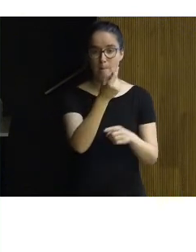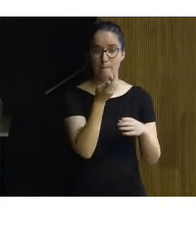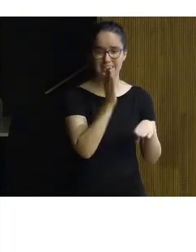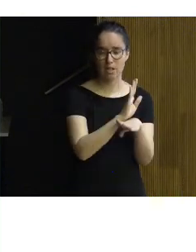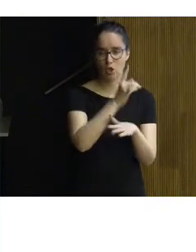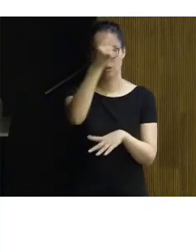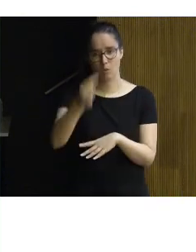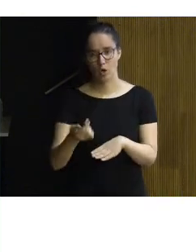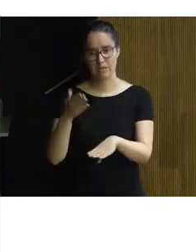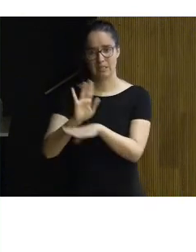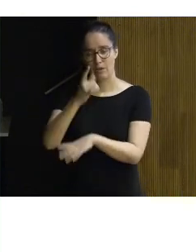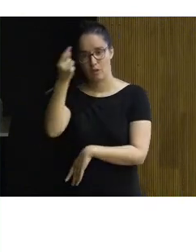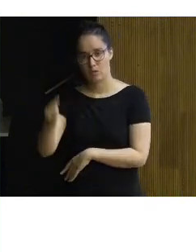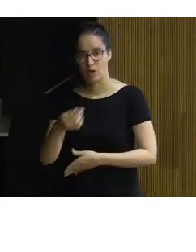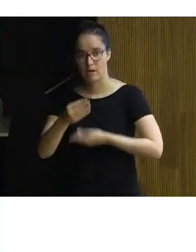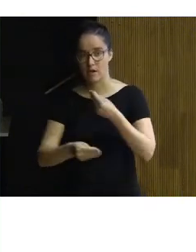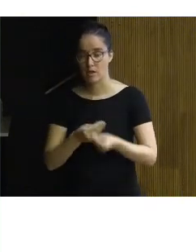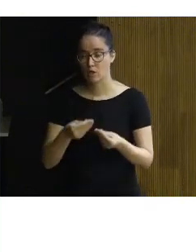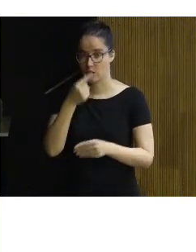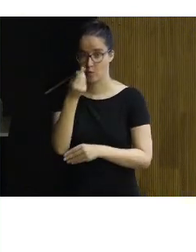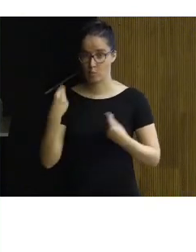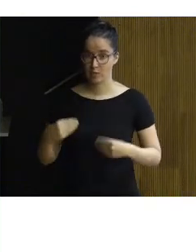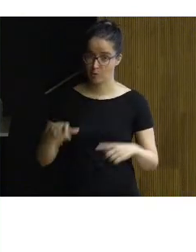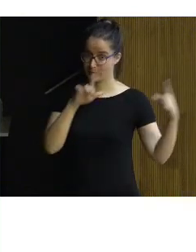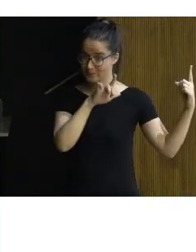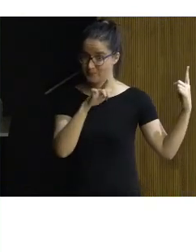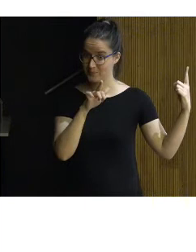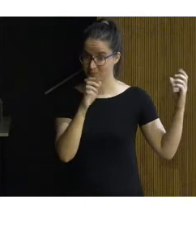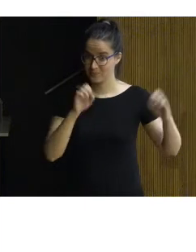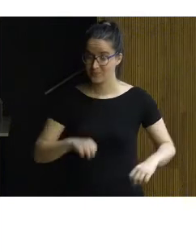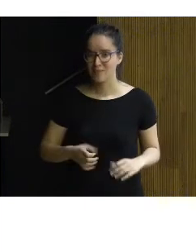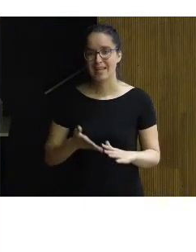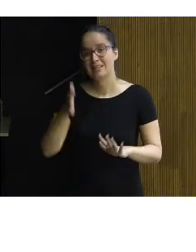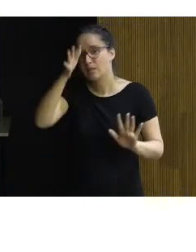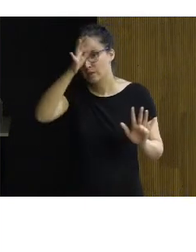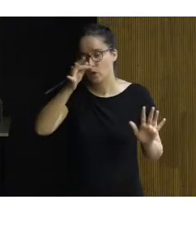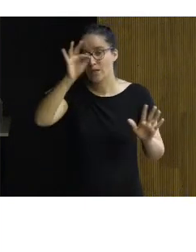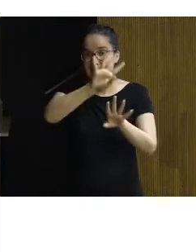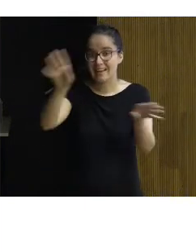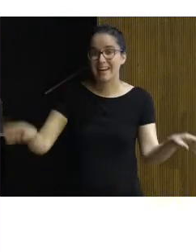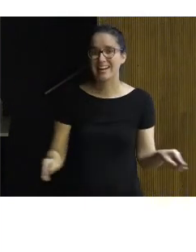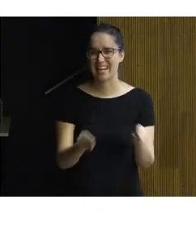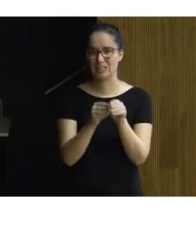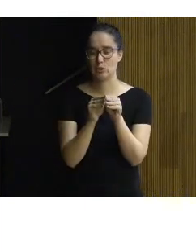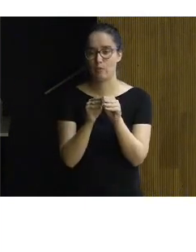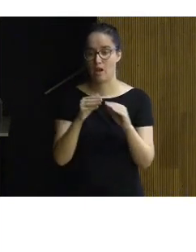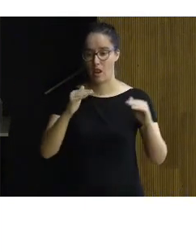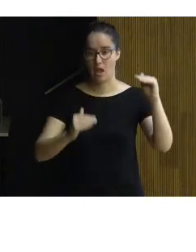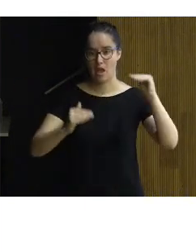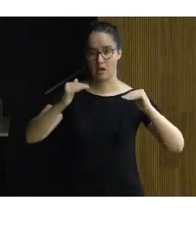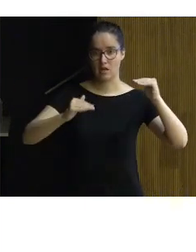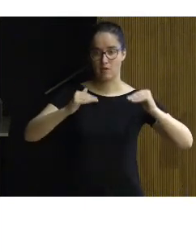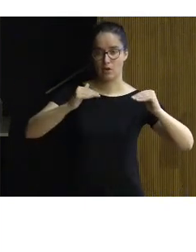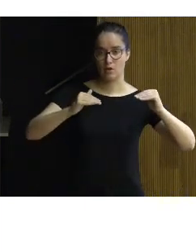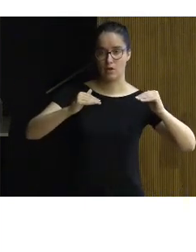yo le mandé mi presentación e hizo este dibujo ¿vale? se supone que es el resumen ese equilibrio entre